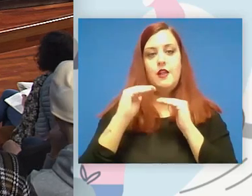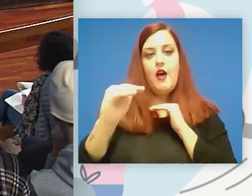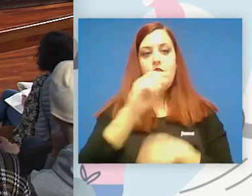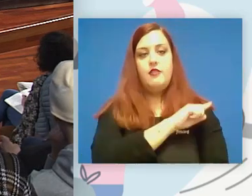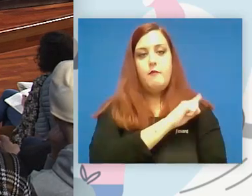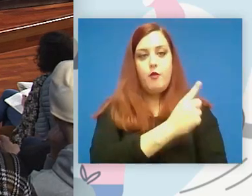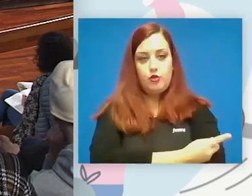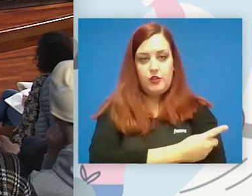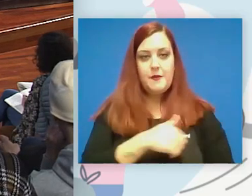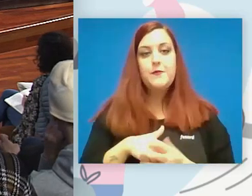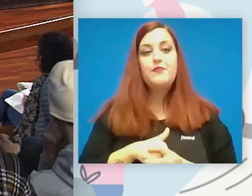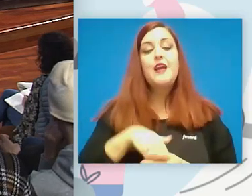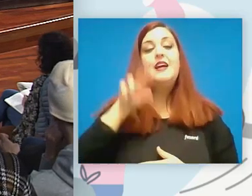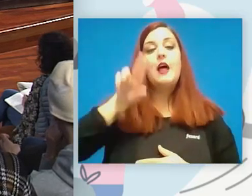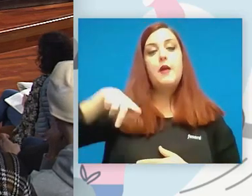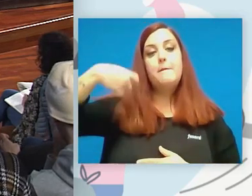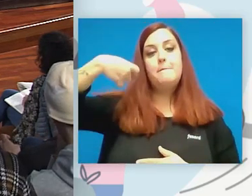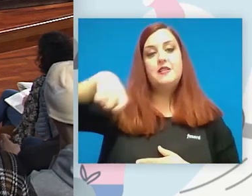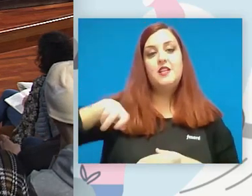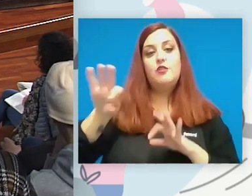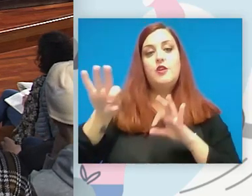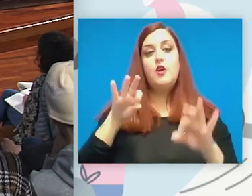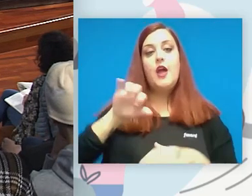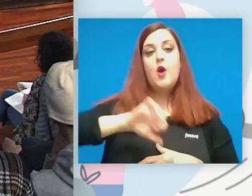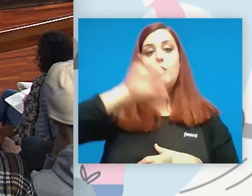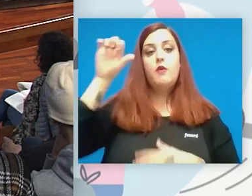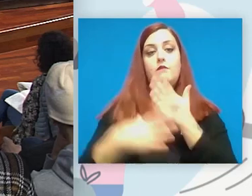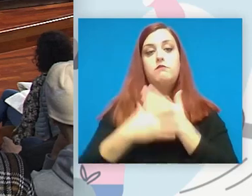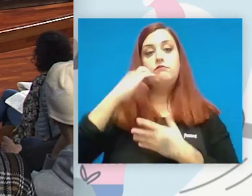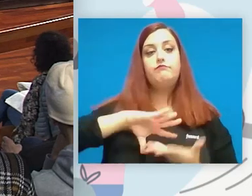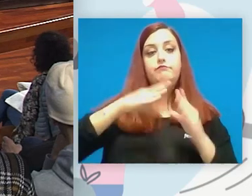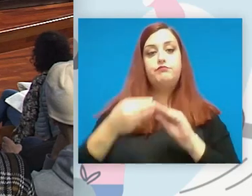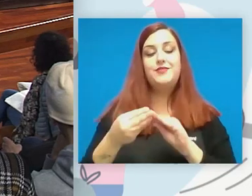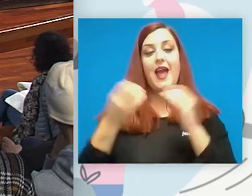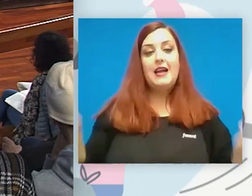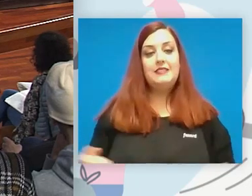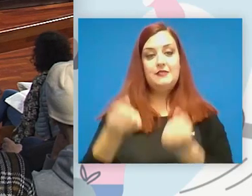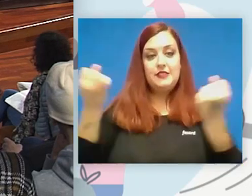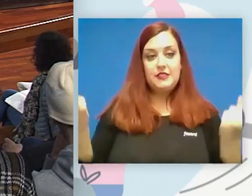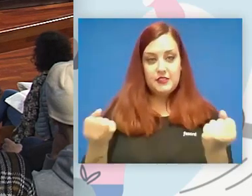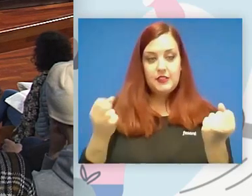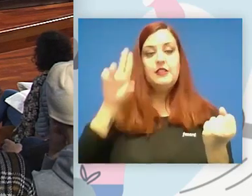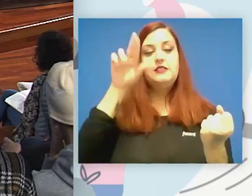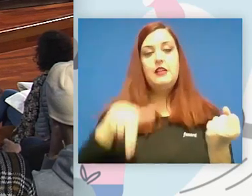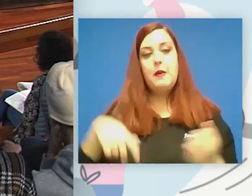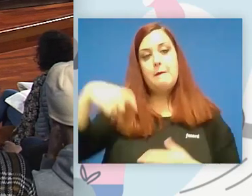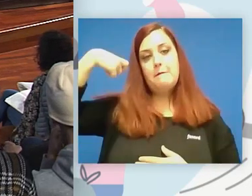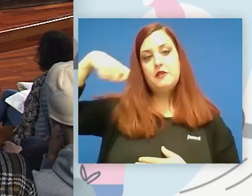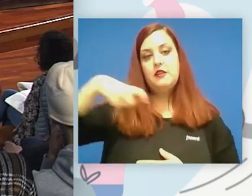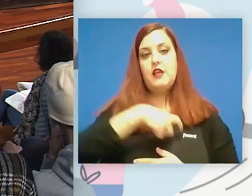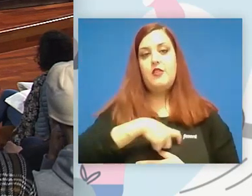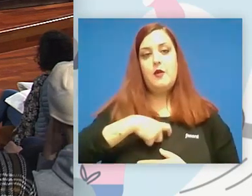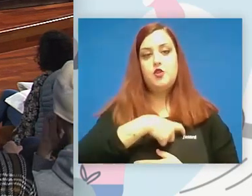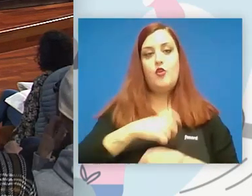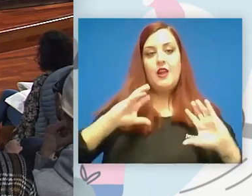Por otro lado, es presidente electo de la European Federation of Adapted Physical Activity, presidente de la Comisión de Clasificación